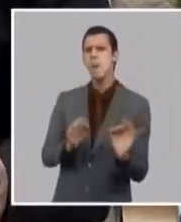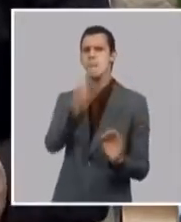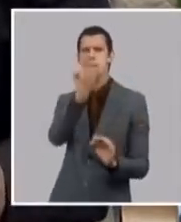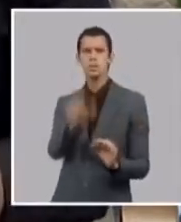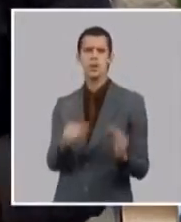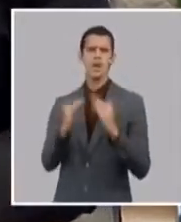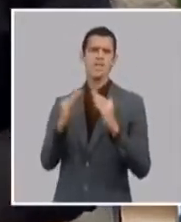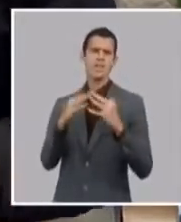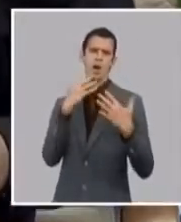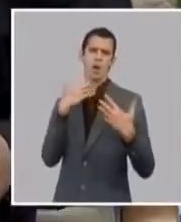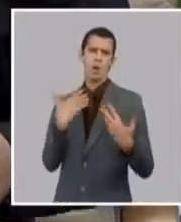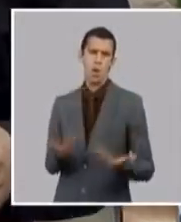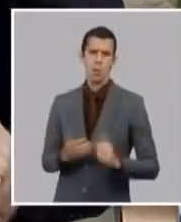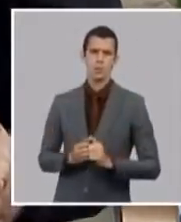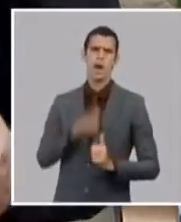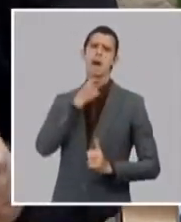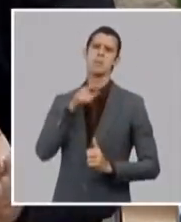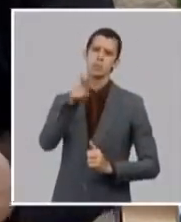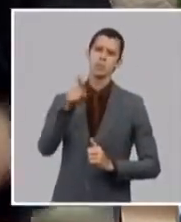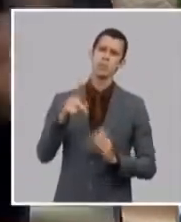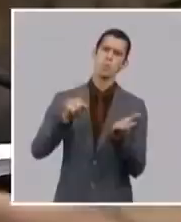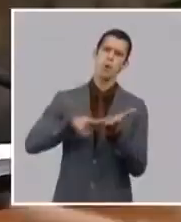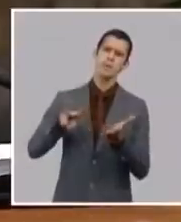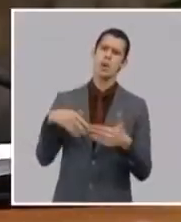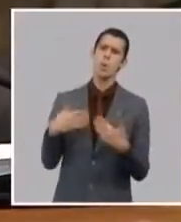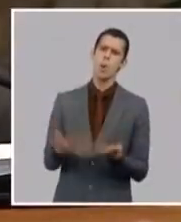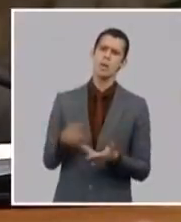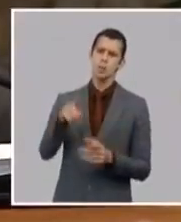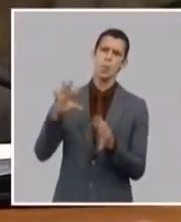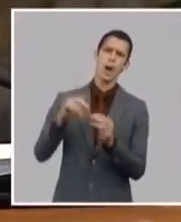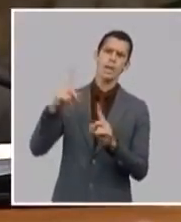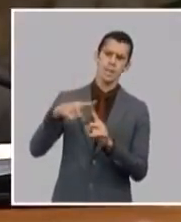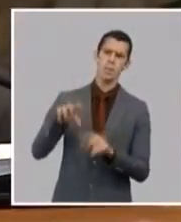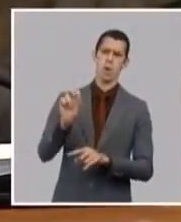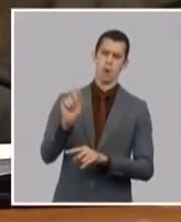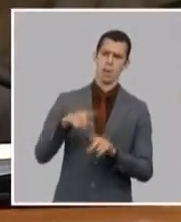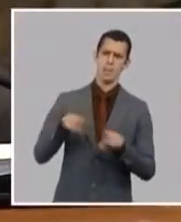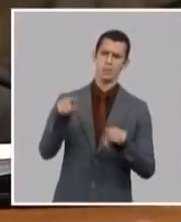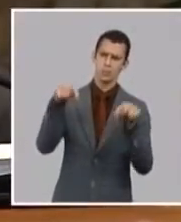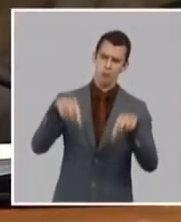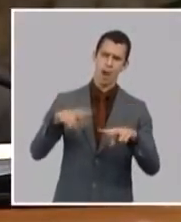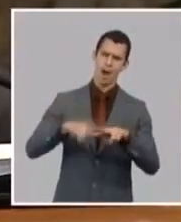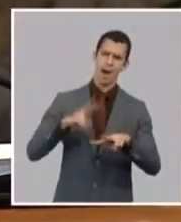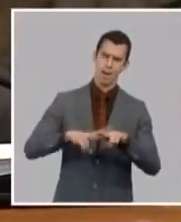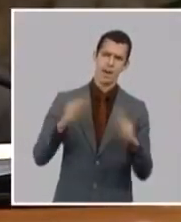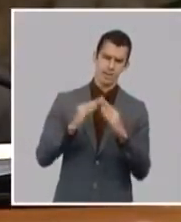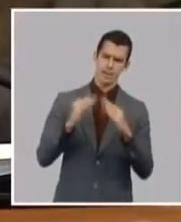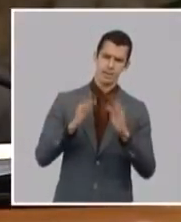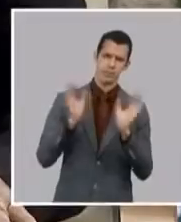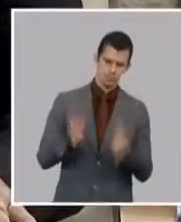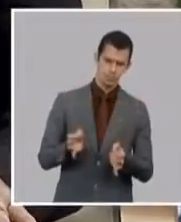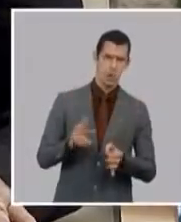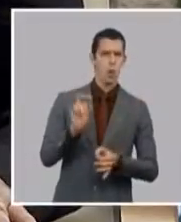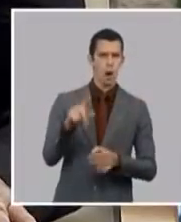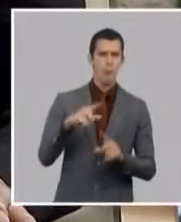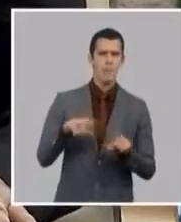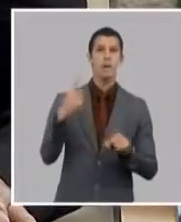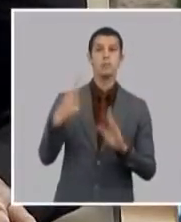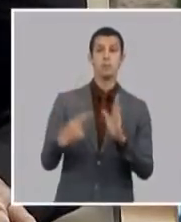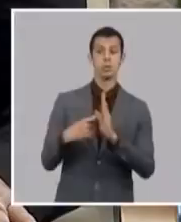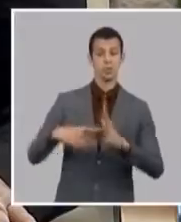va a decidir pero que eso tenga regulaciones como se hacen en todo el mundo y estamos avanzando en este sentido